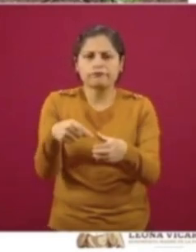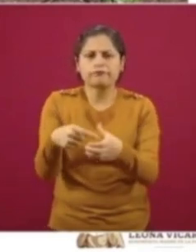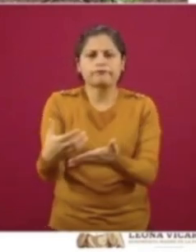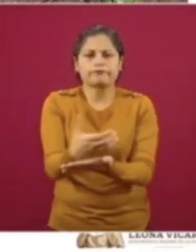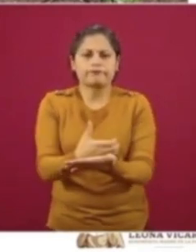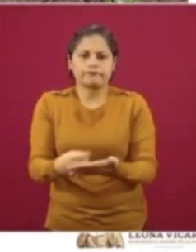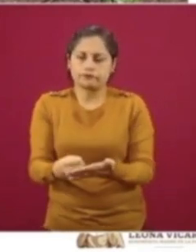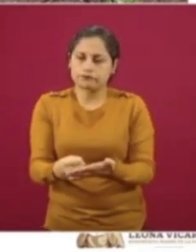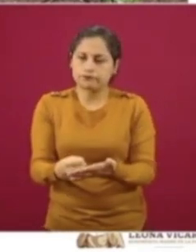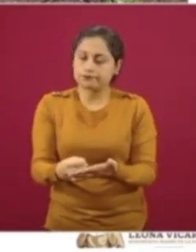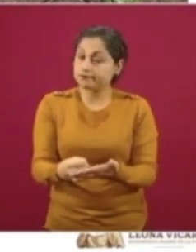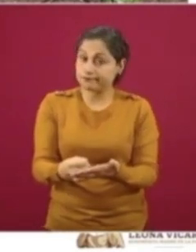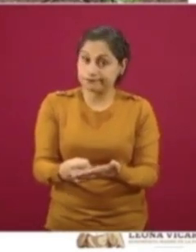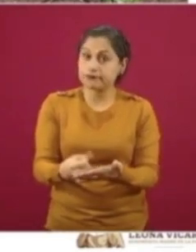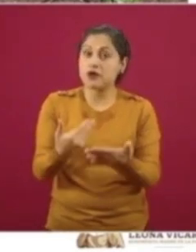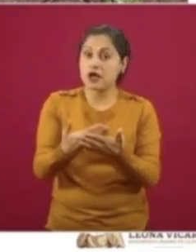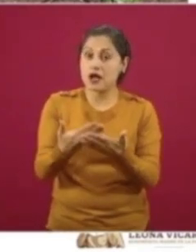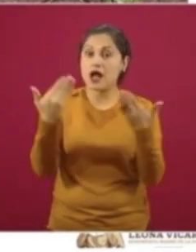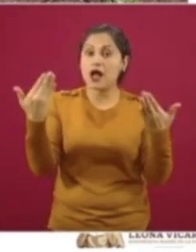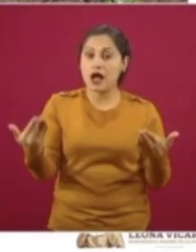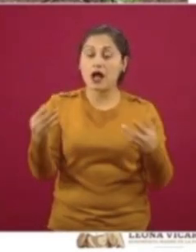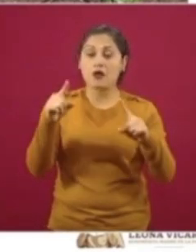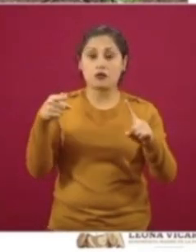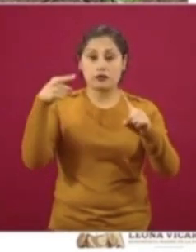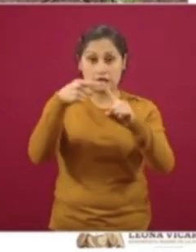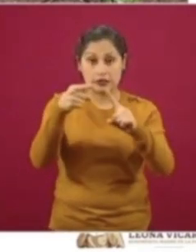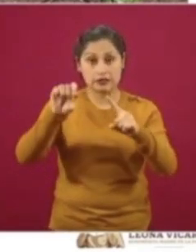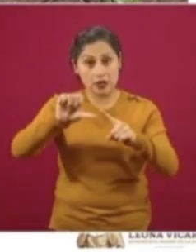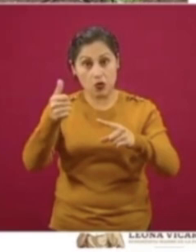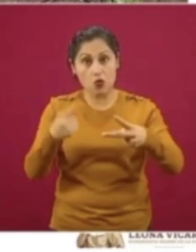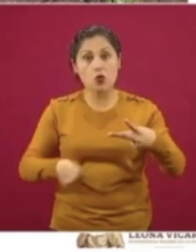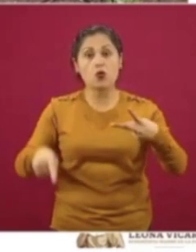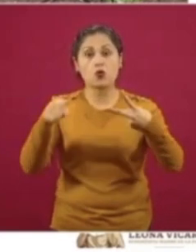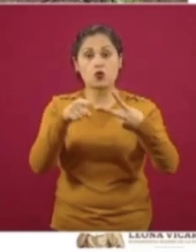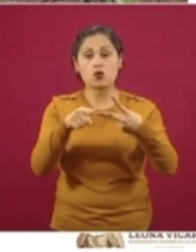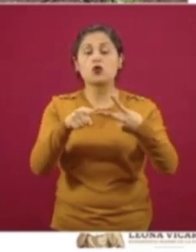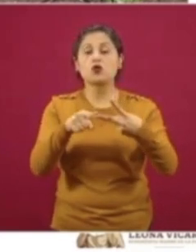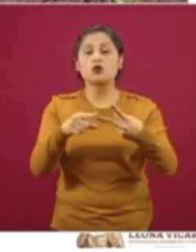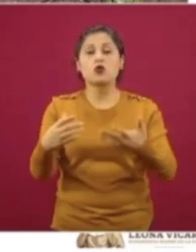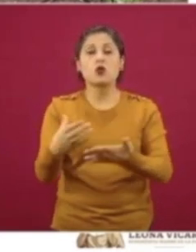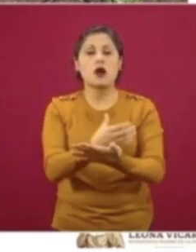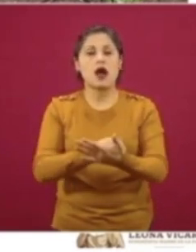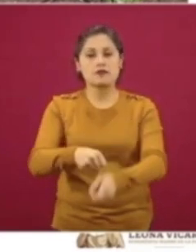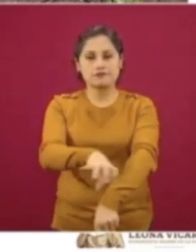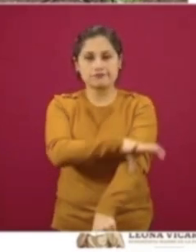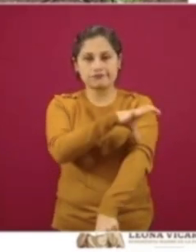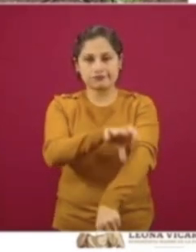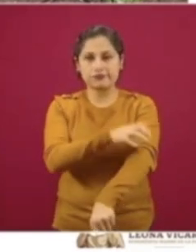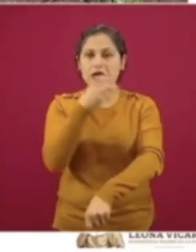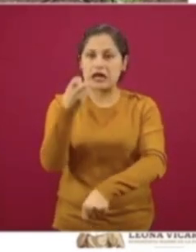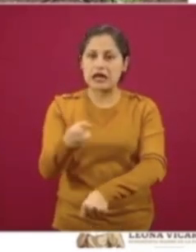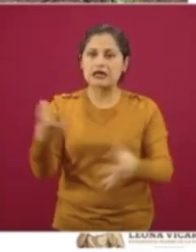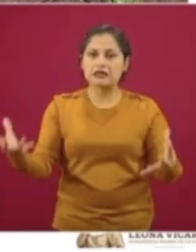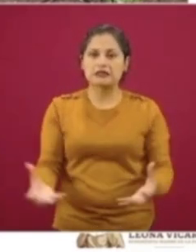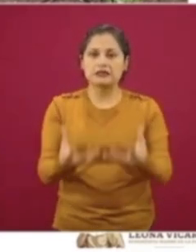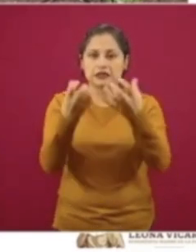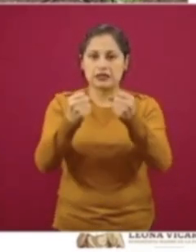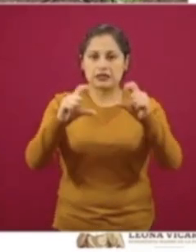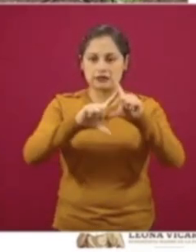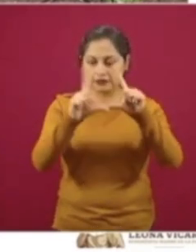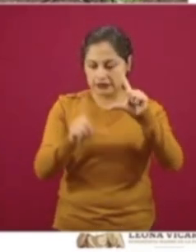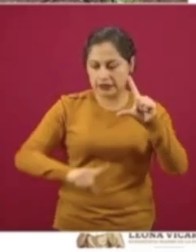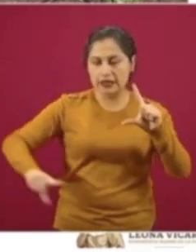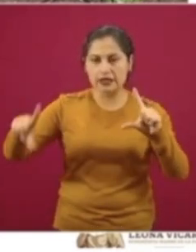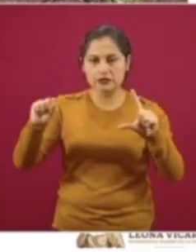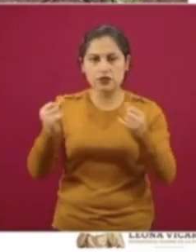Soberanía alimentaria junto con soberanía energética son los dos pilares de la recuperación de la soberanía nacional.